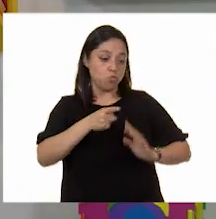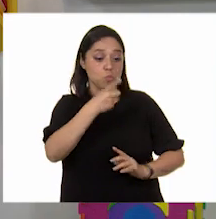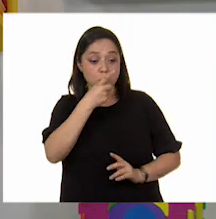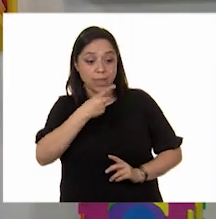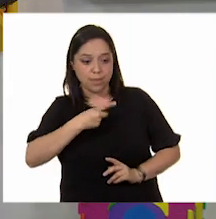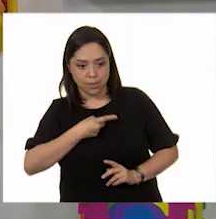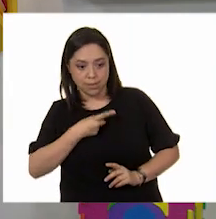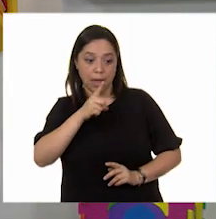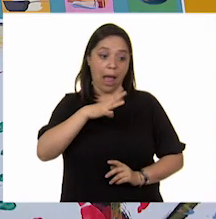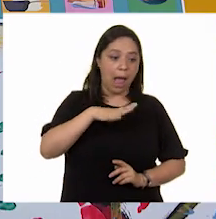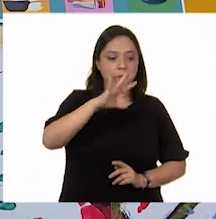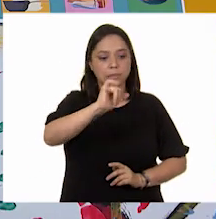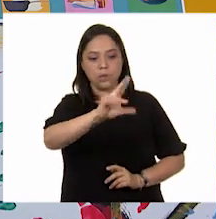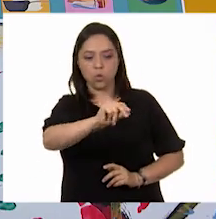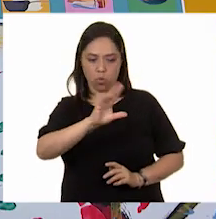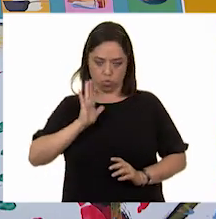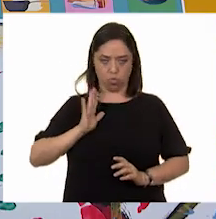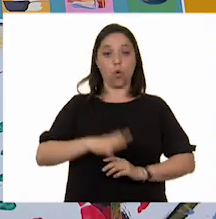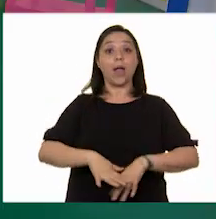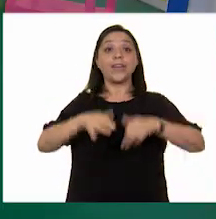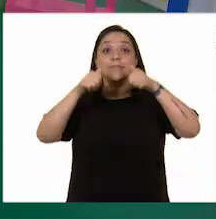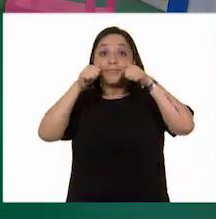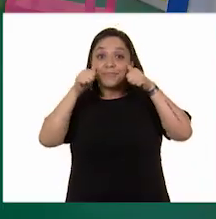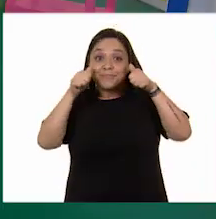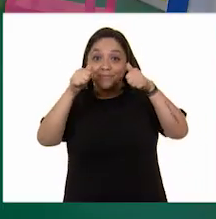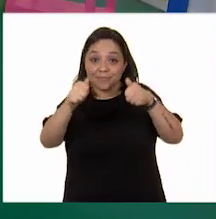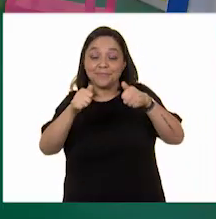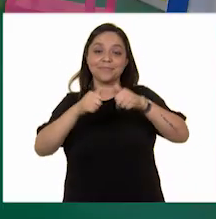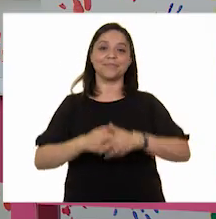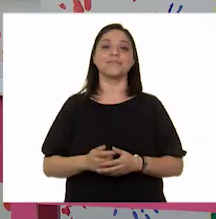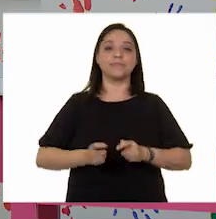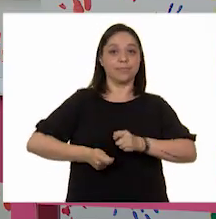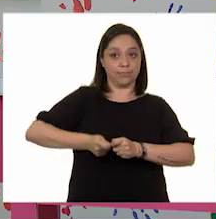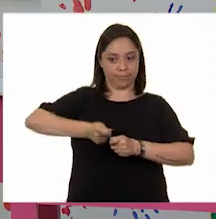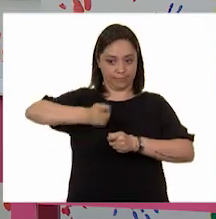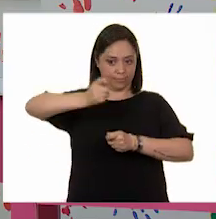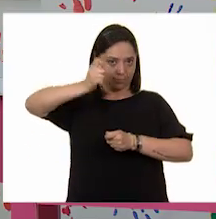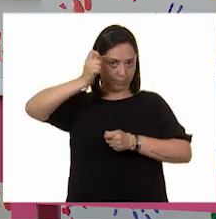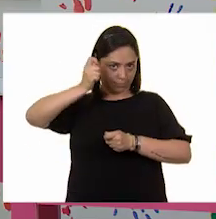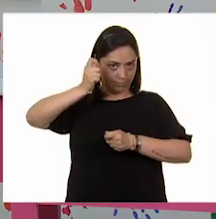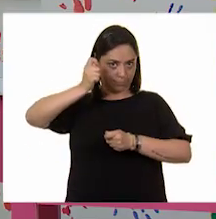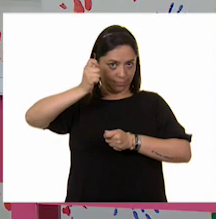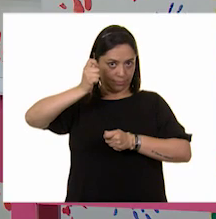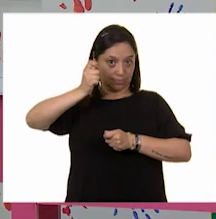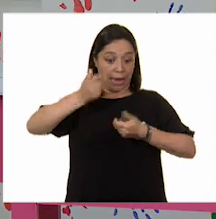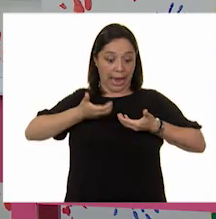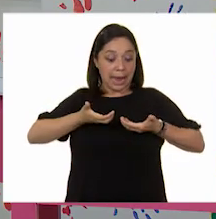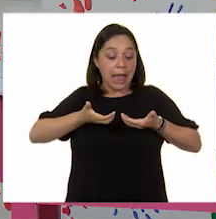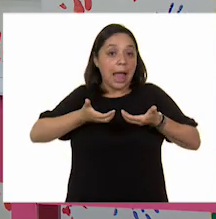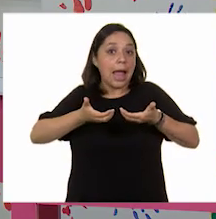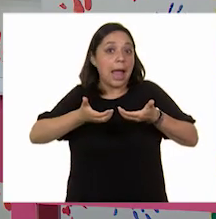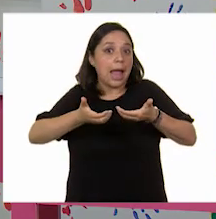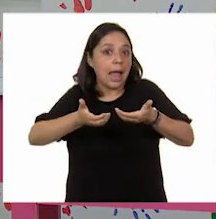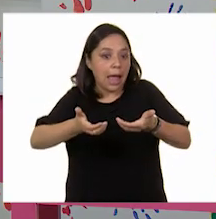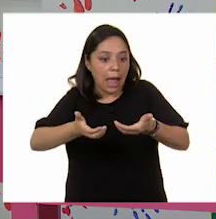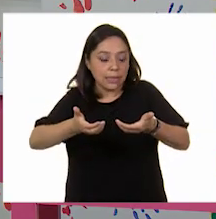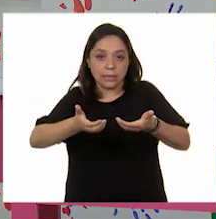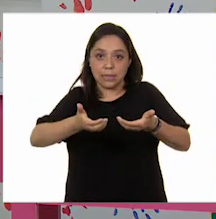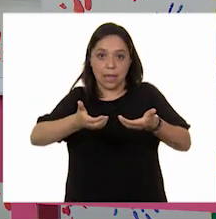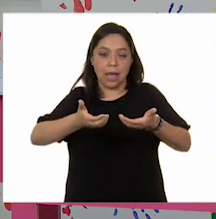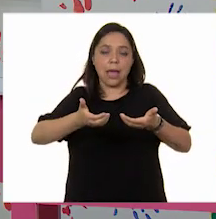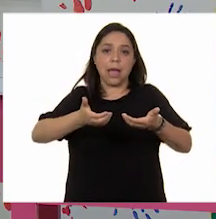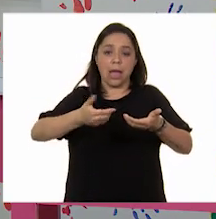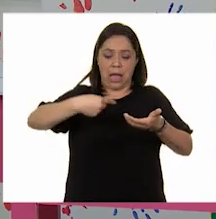¿sale? De acuerdo. Pues atención. La primer carta dice, en la calle no me tires, pues las coladeras